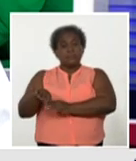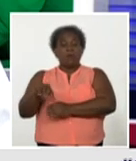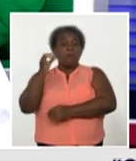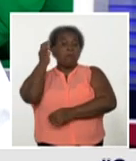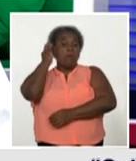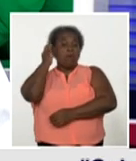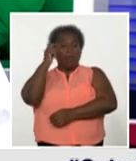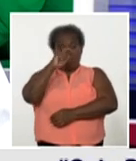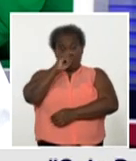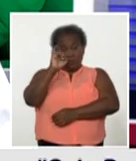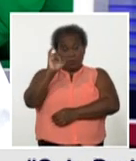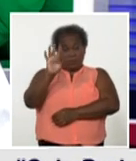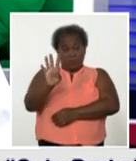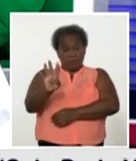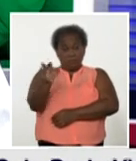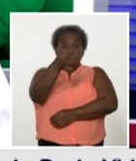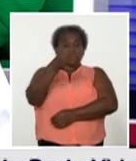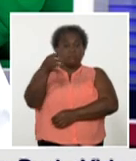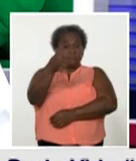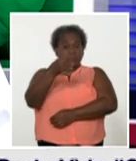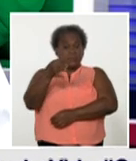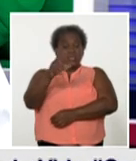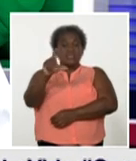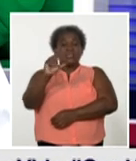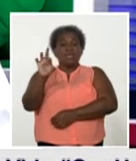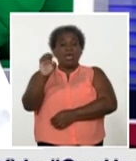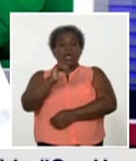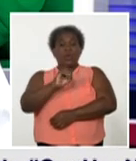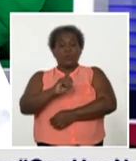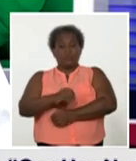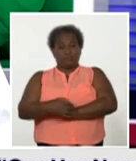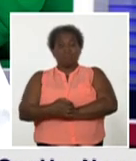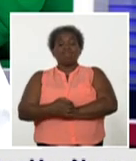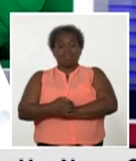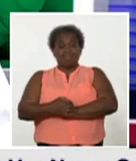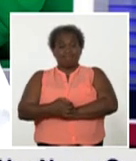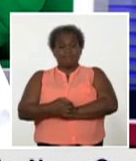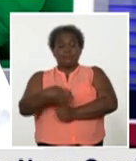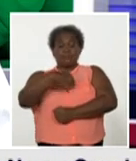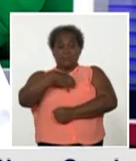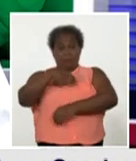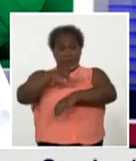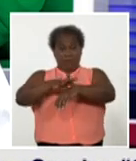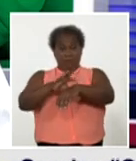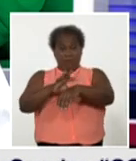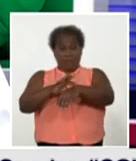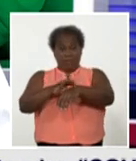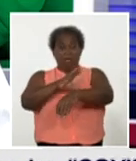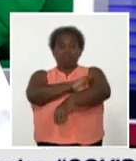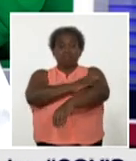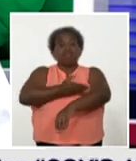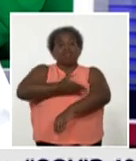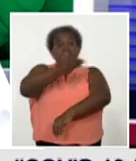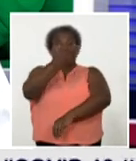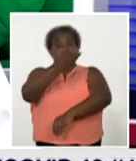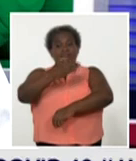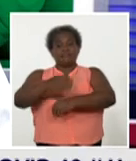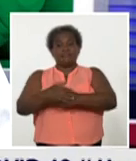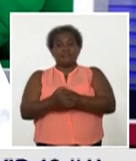de edad del municipio de Cerro, con antecedentes también de hipertensión arterial,